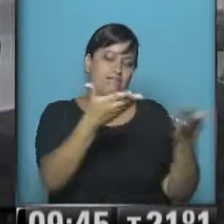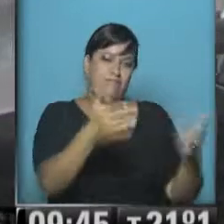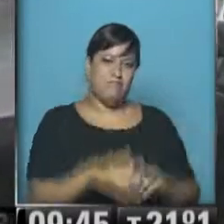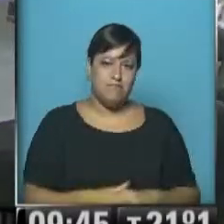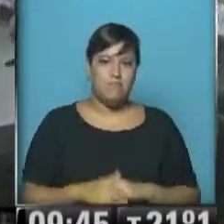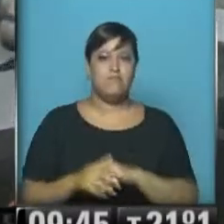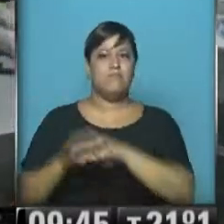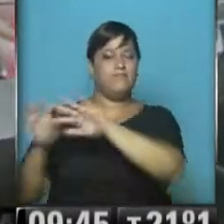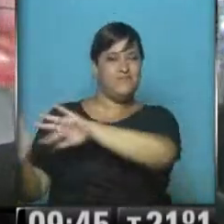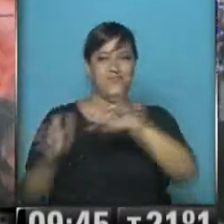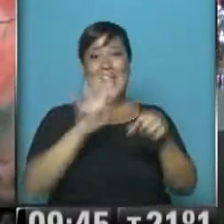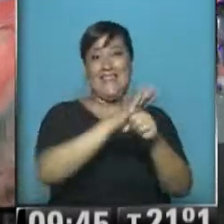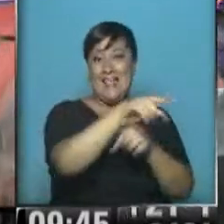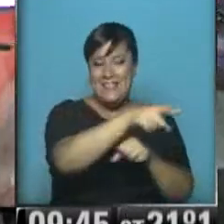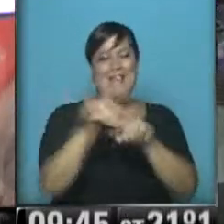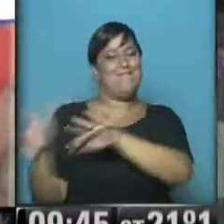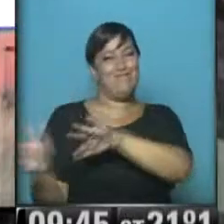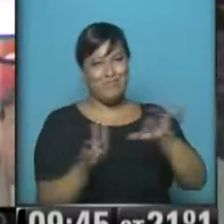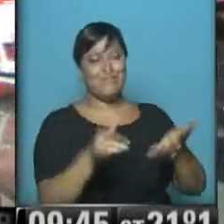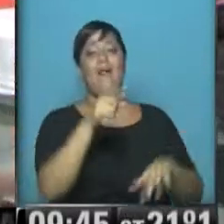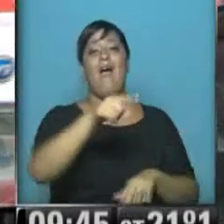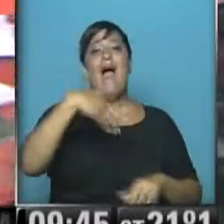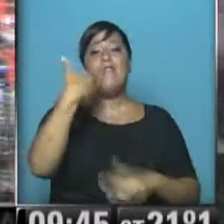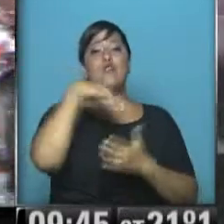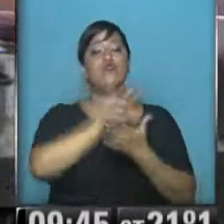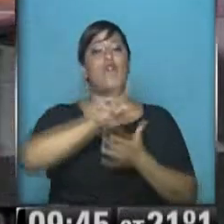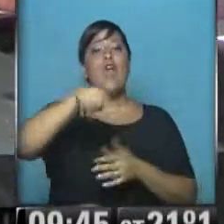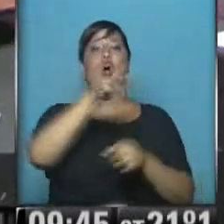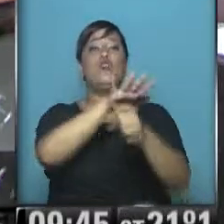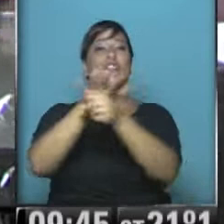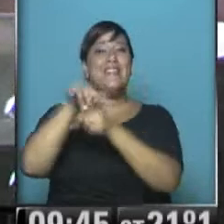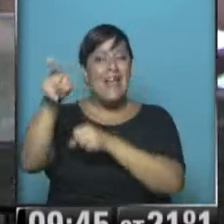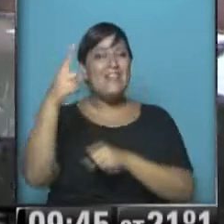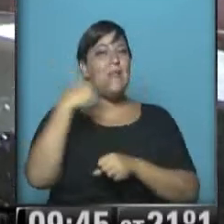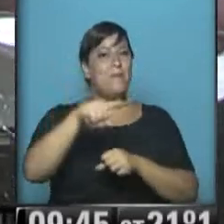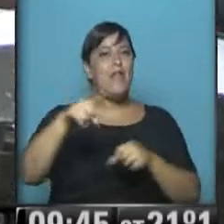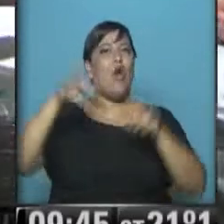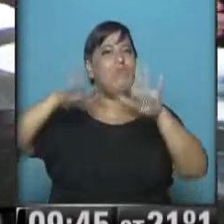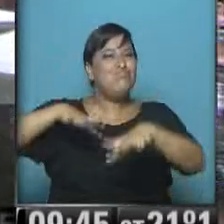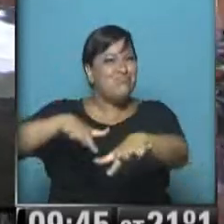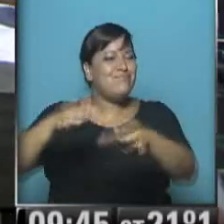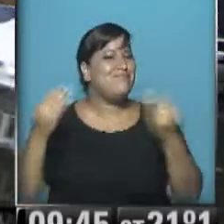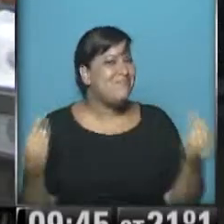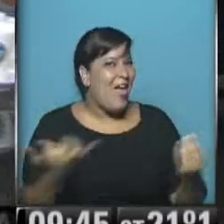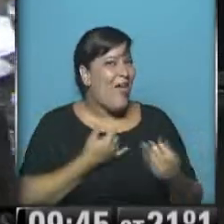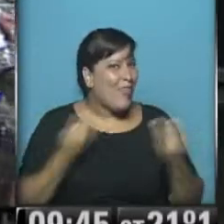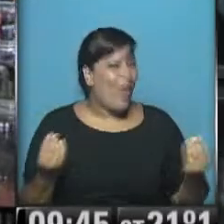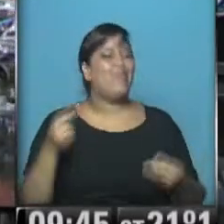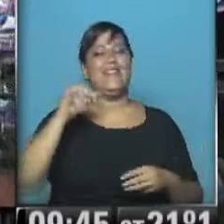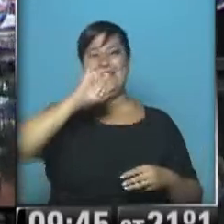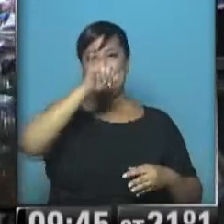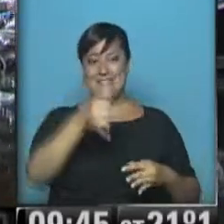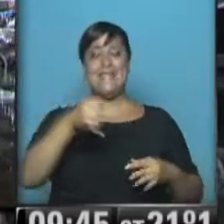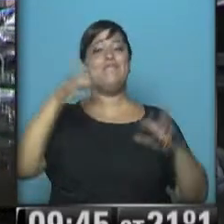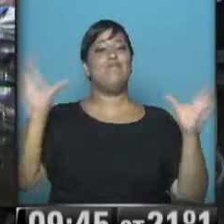Y dejamos este tandilense que se fue de gira para hablar de otros tandilenses pero que se van de caravana. Y vamos a hablar entonces de